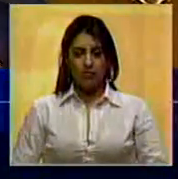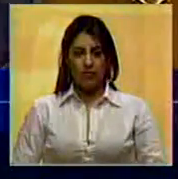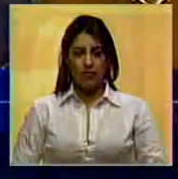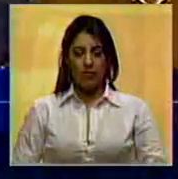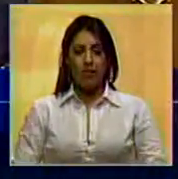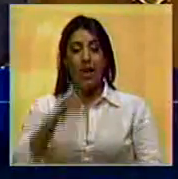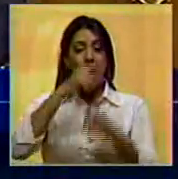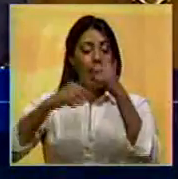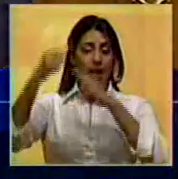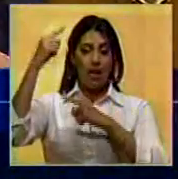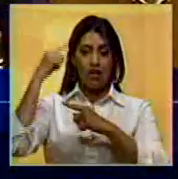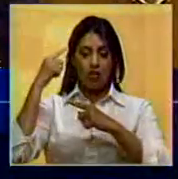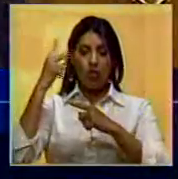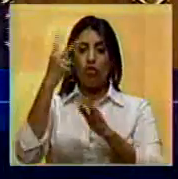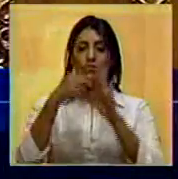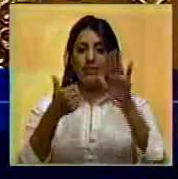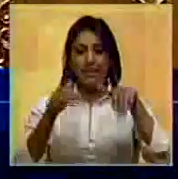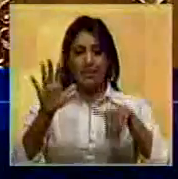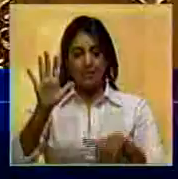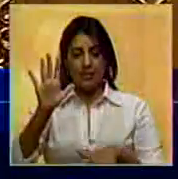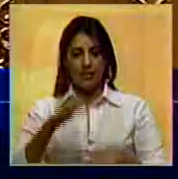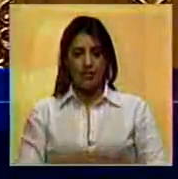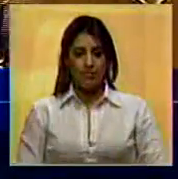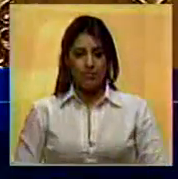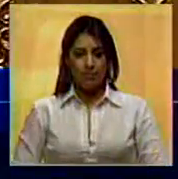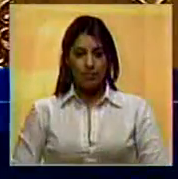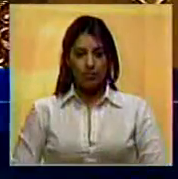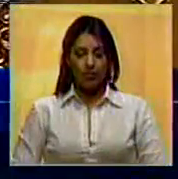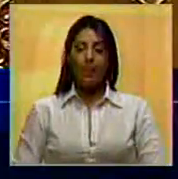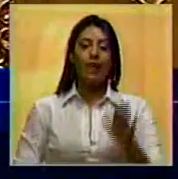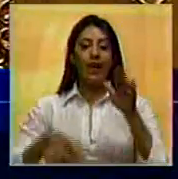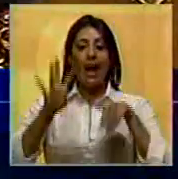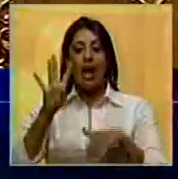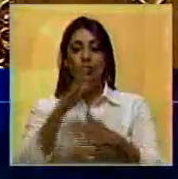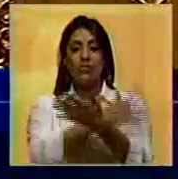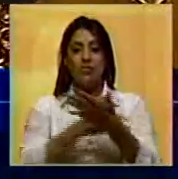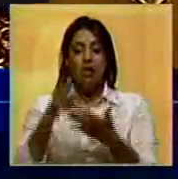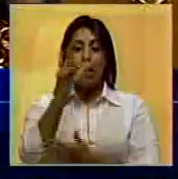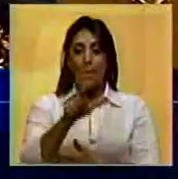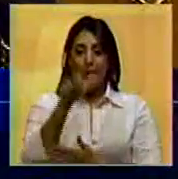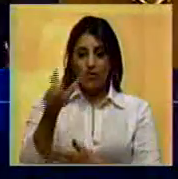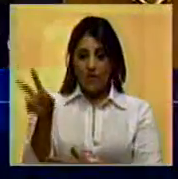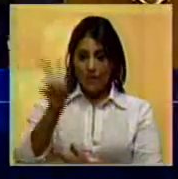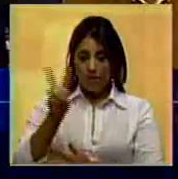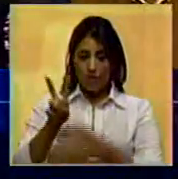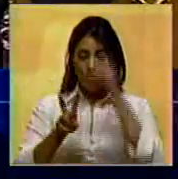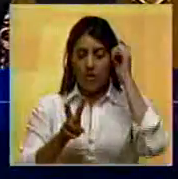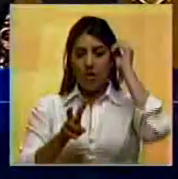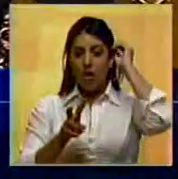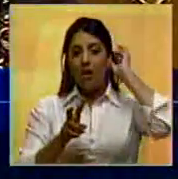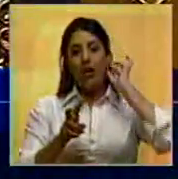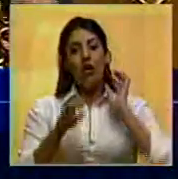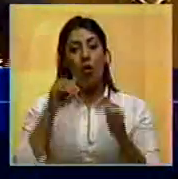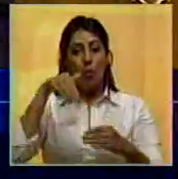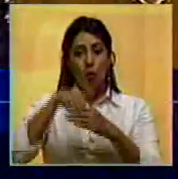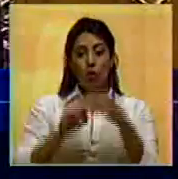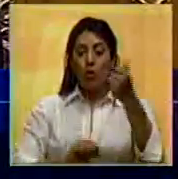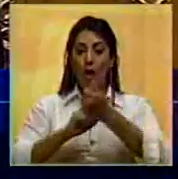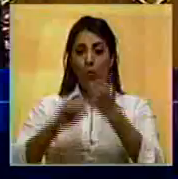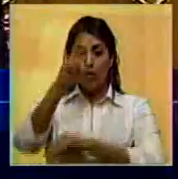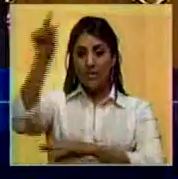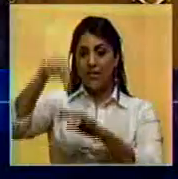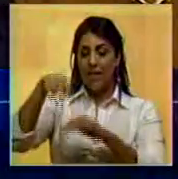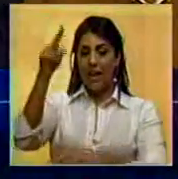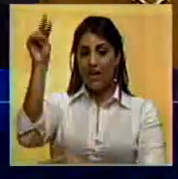en el año 2015 14 millones de venezolanos votaron por esta asamblea